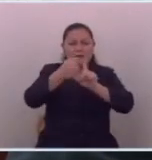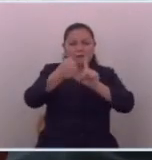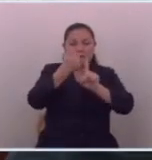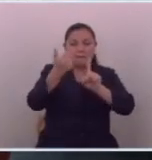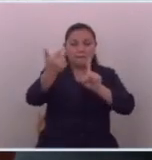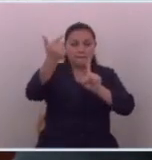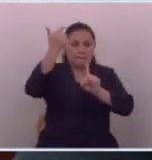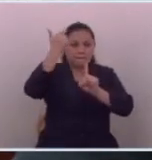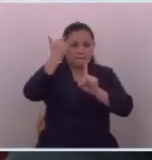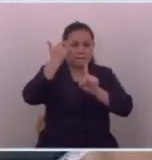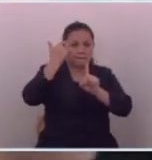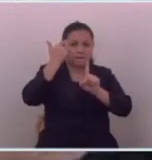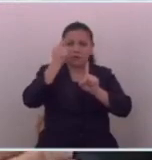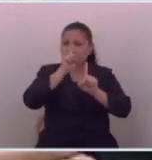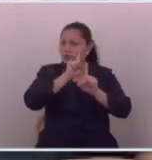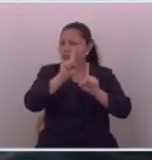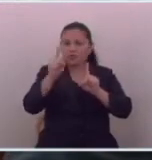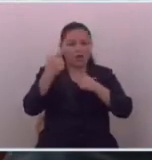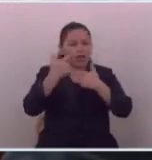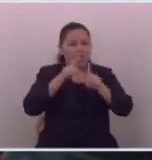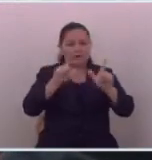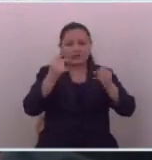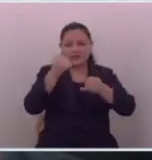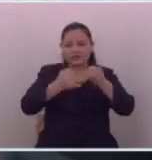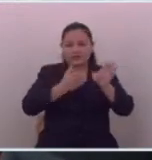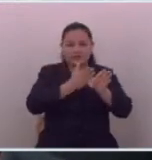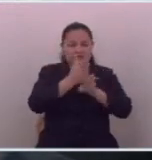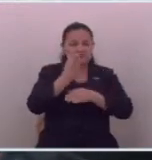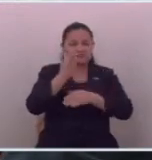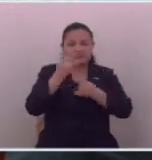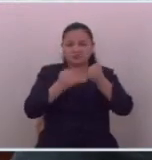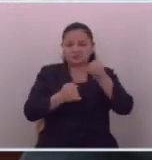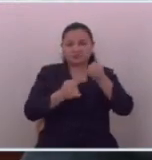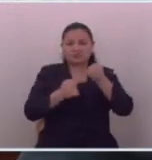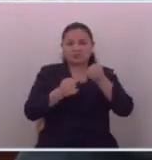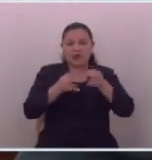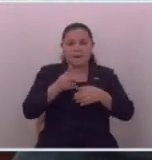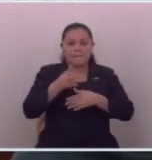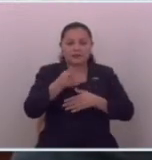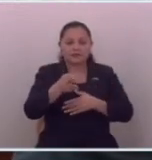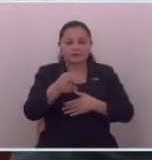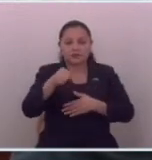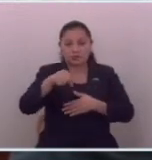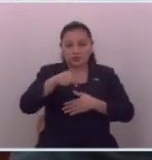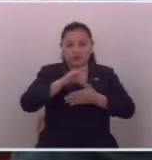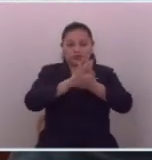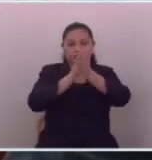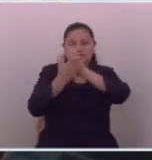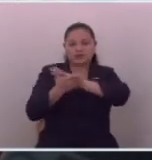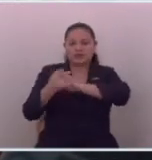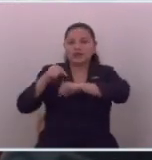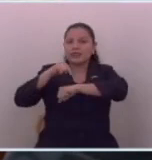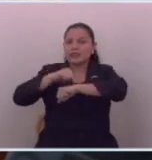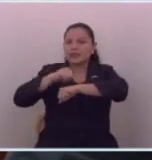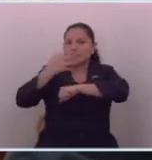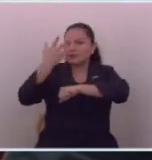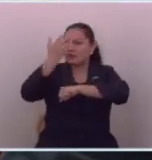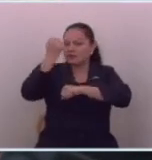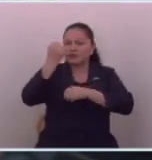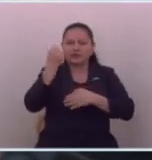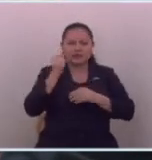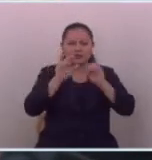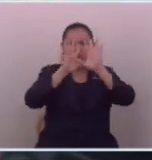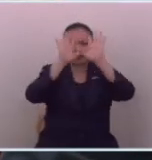grave que no les permitía finalizar sus carreras. Hoy vivimos un tiempo distinto, pero es importante entender